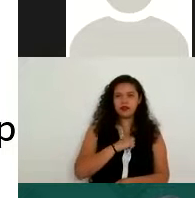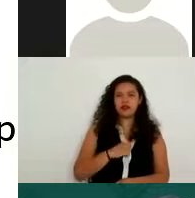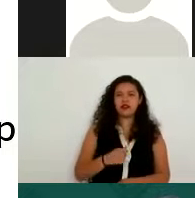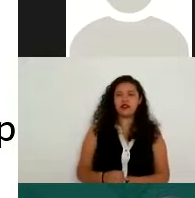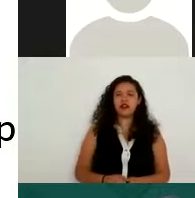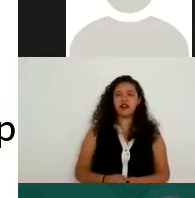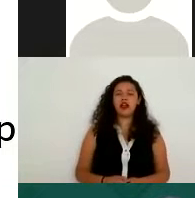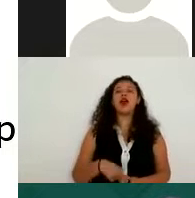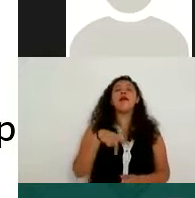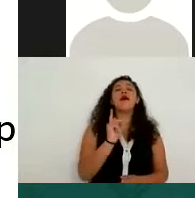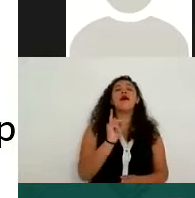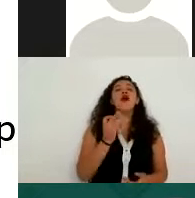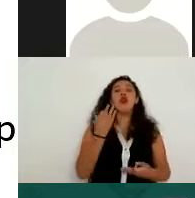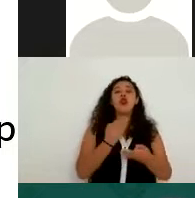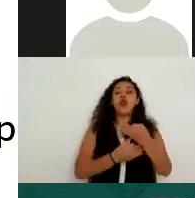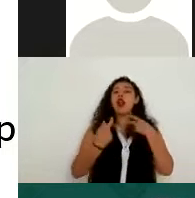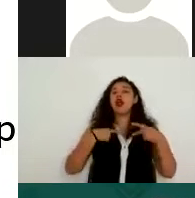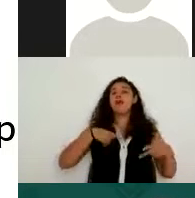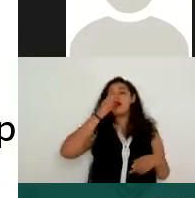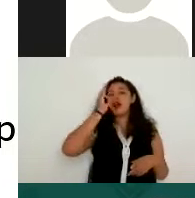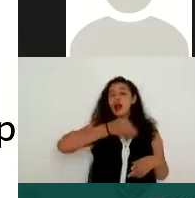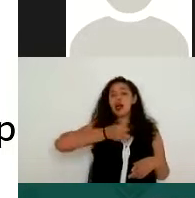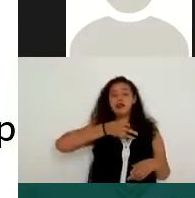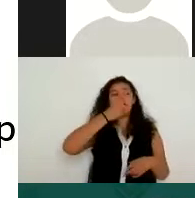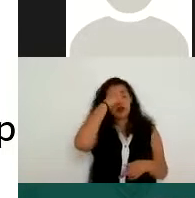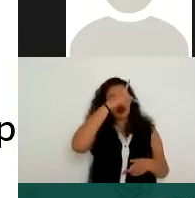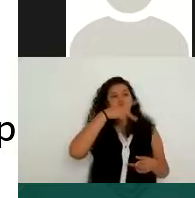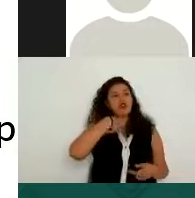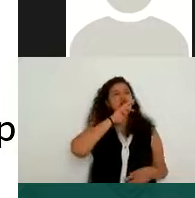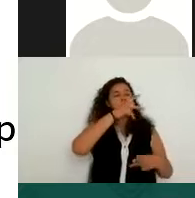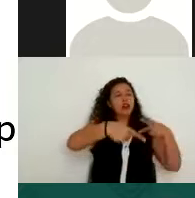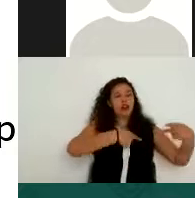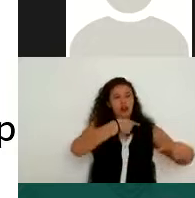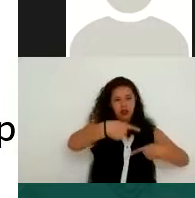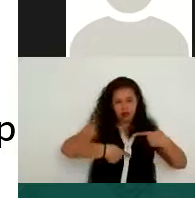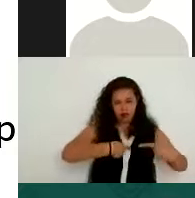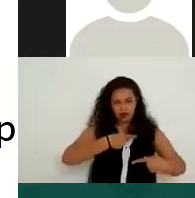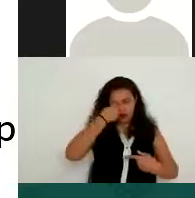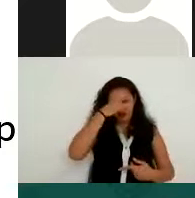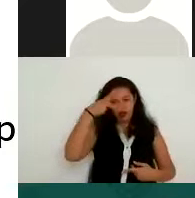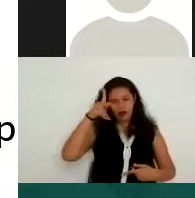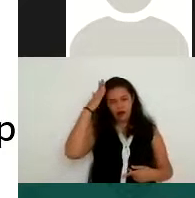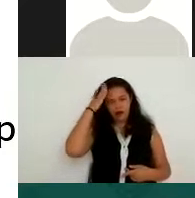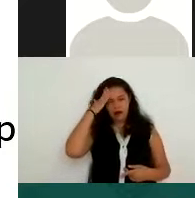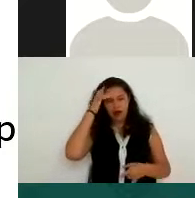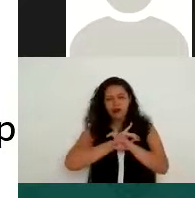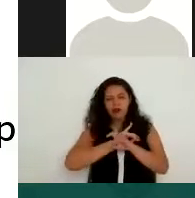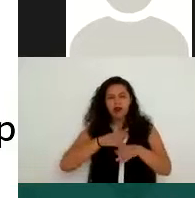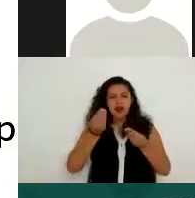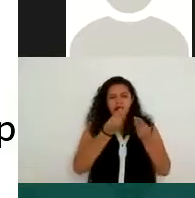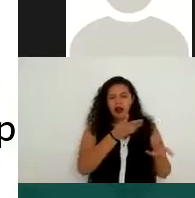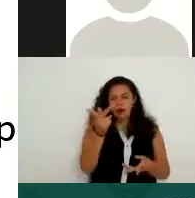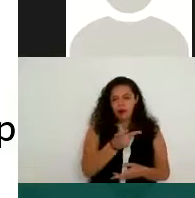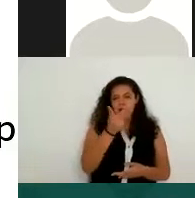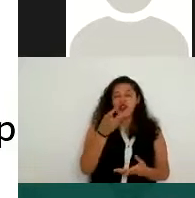conocimiento al titular de los datos personales. Y se vuelven sensibles porque afectan justo la esfera